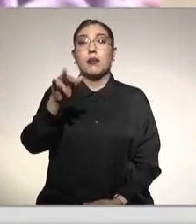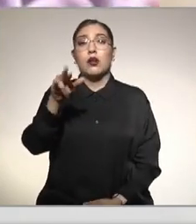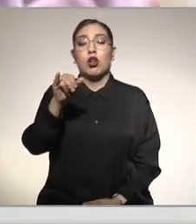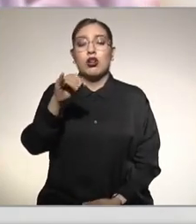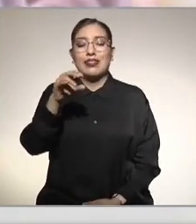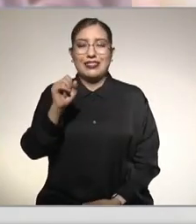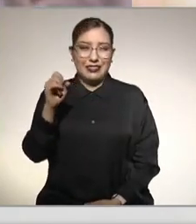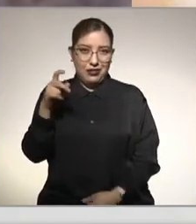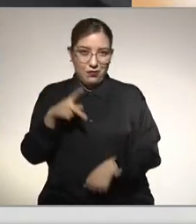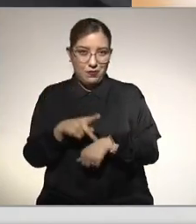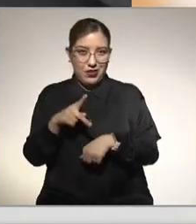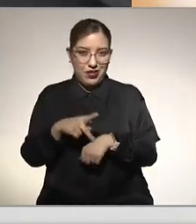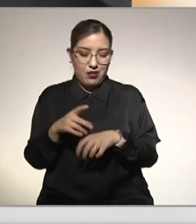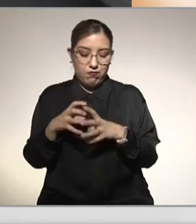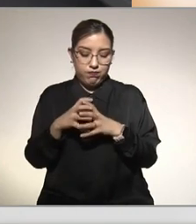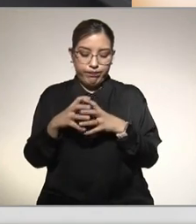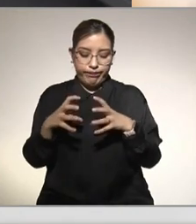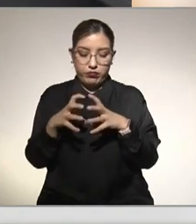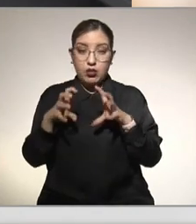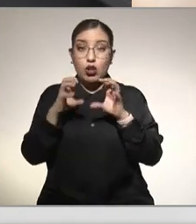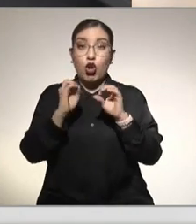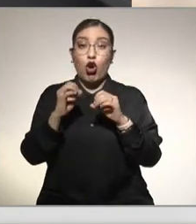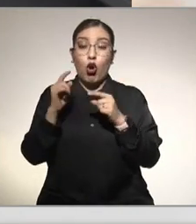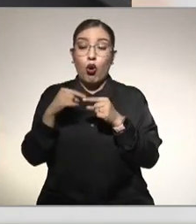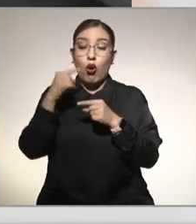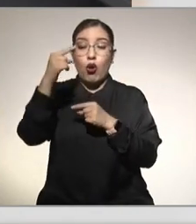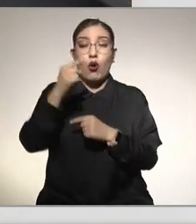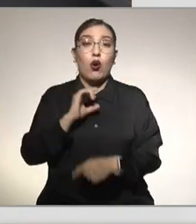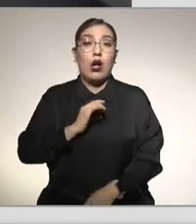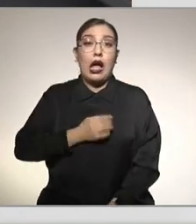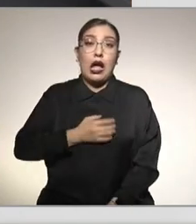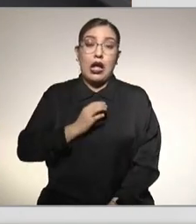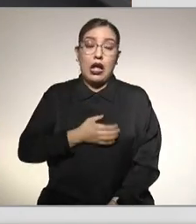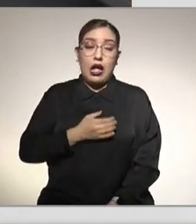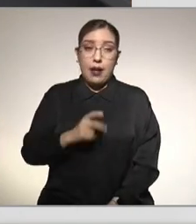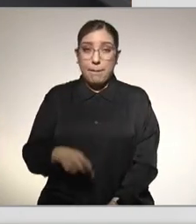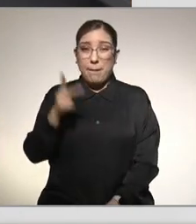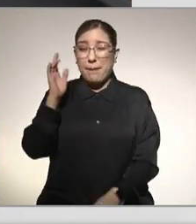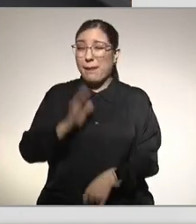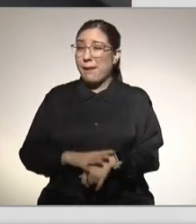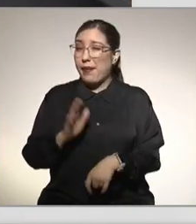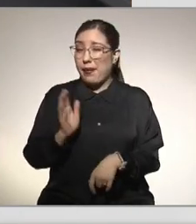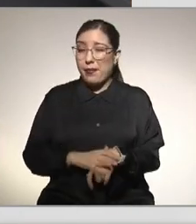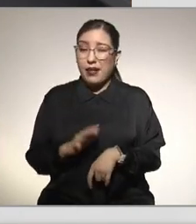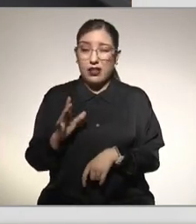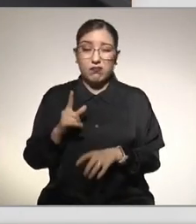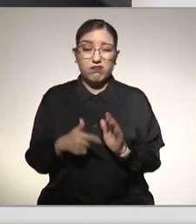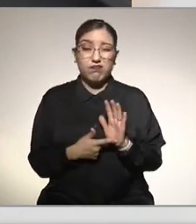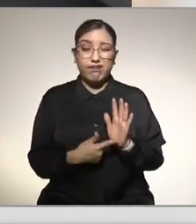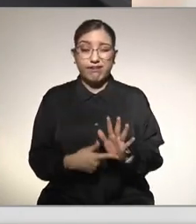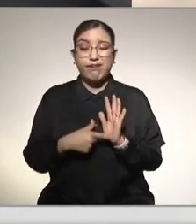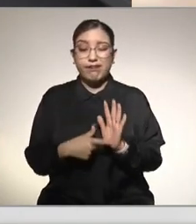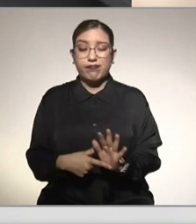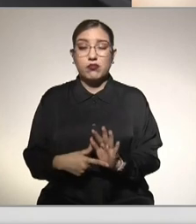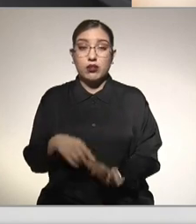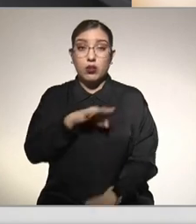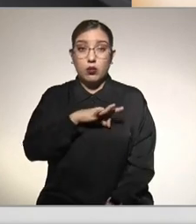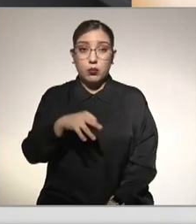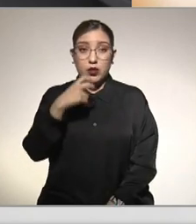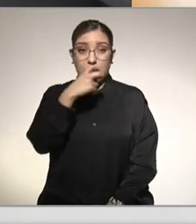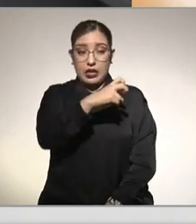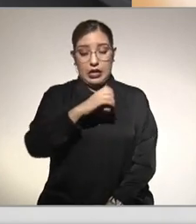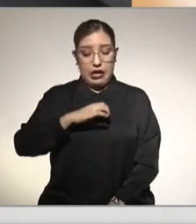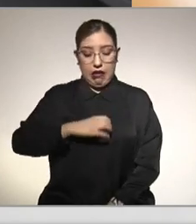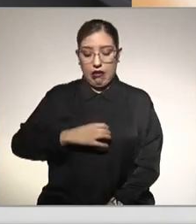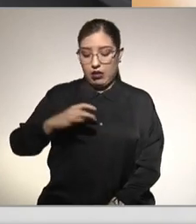aumento de riesgo a cirrosis y especialmente lo que más se ha demostrado es que puede pasar a cáncer